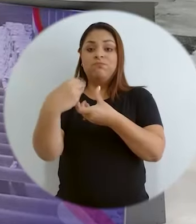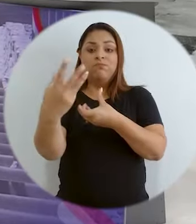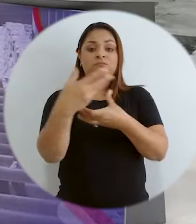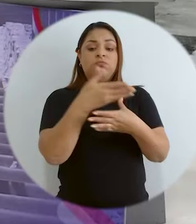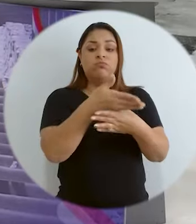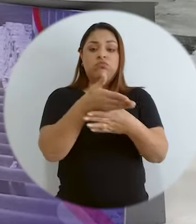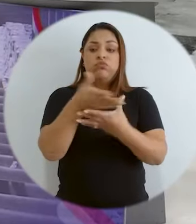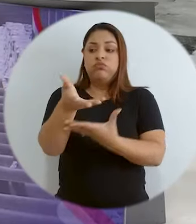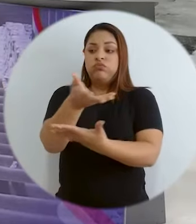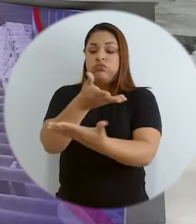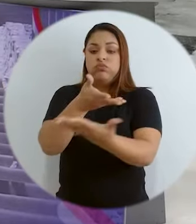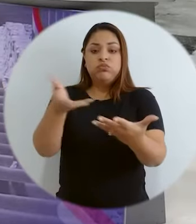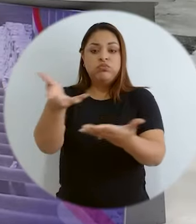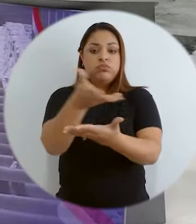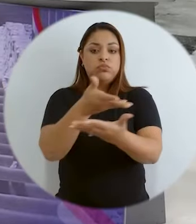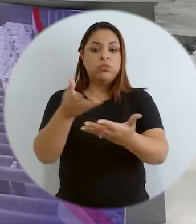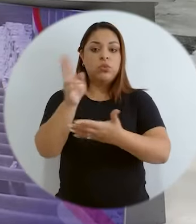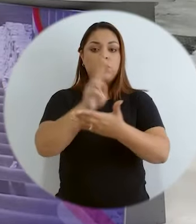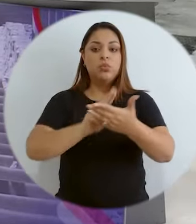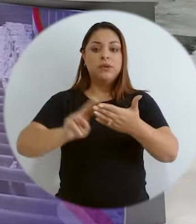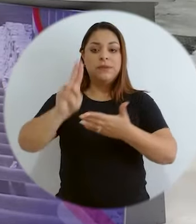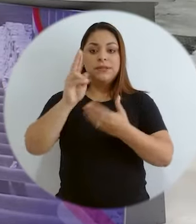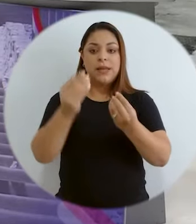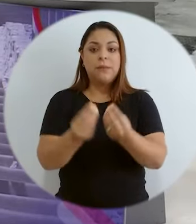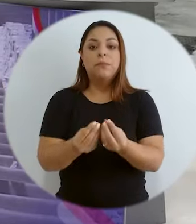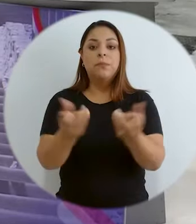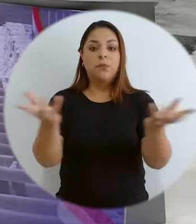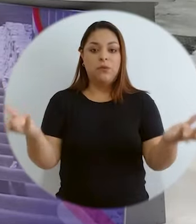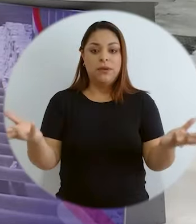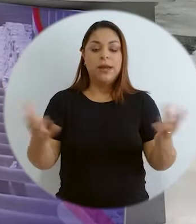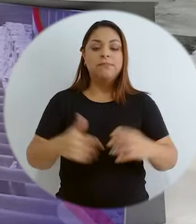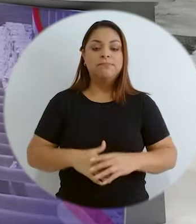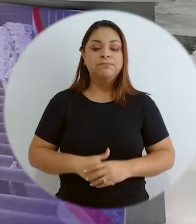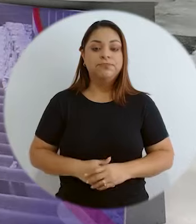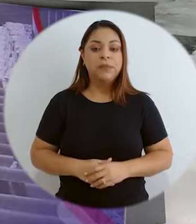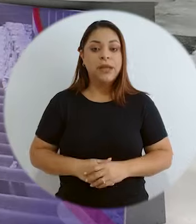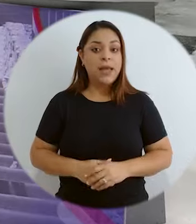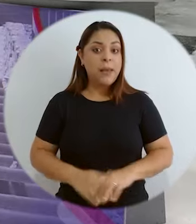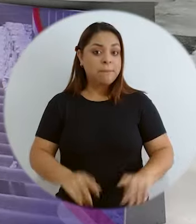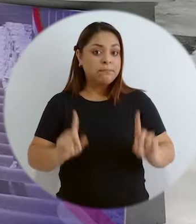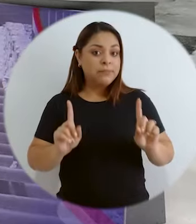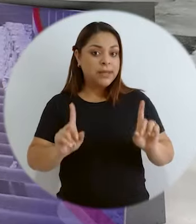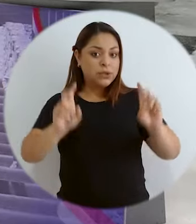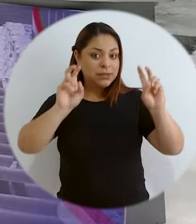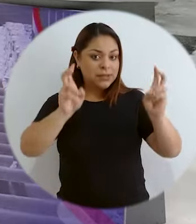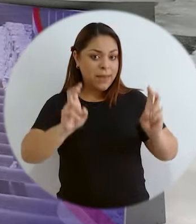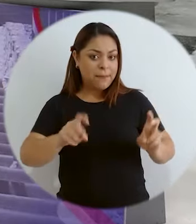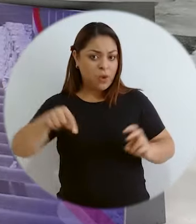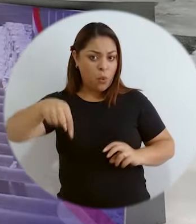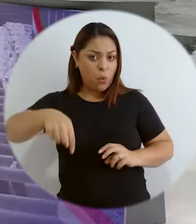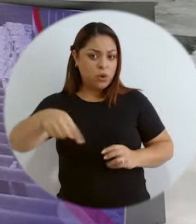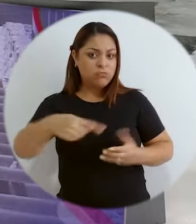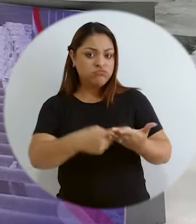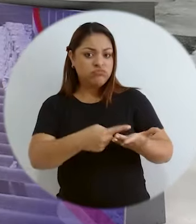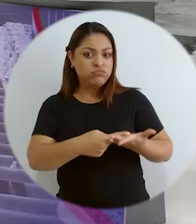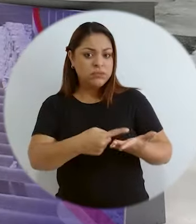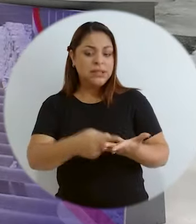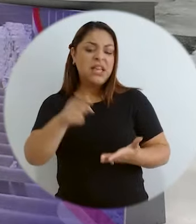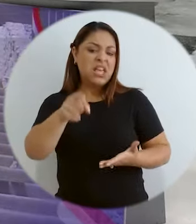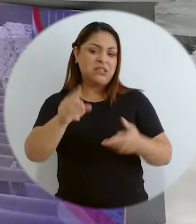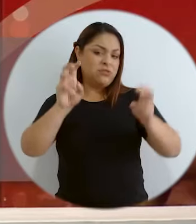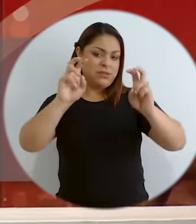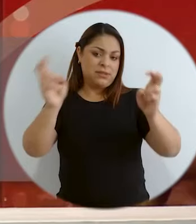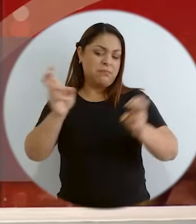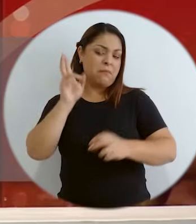todo lo que nosotros, Universidad Pública, ha generado. Pero los temas que hemos discutido acá son los